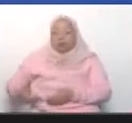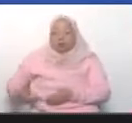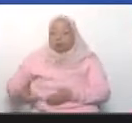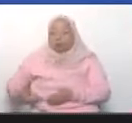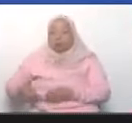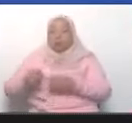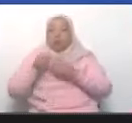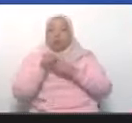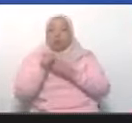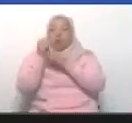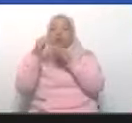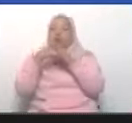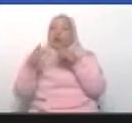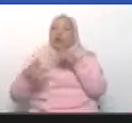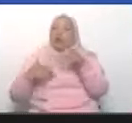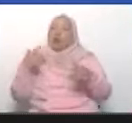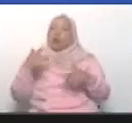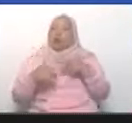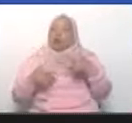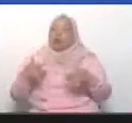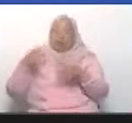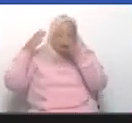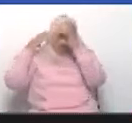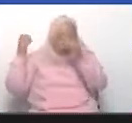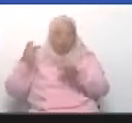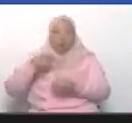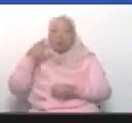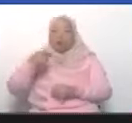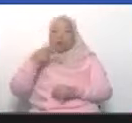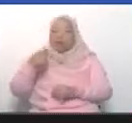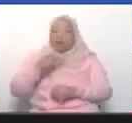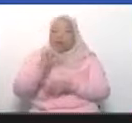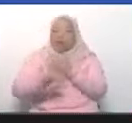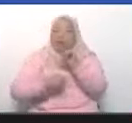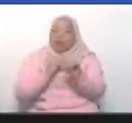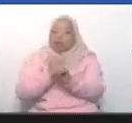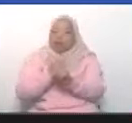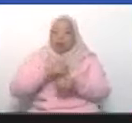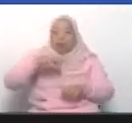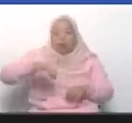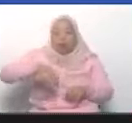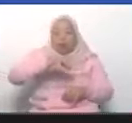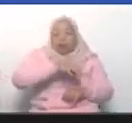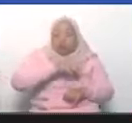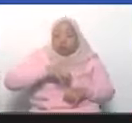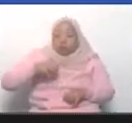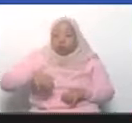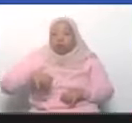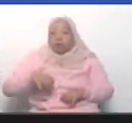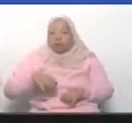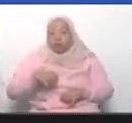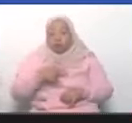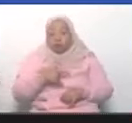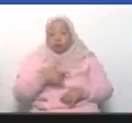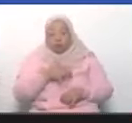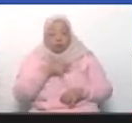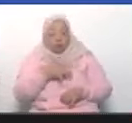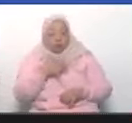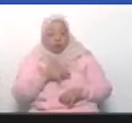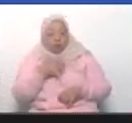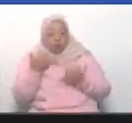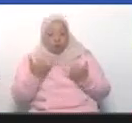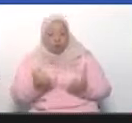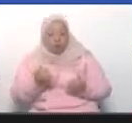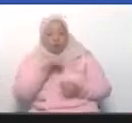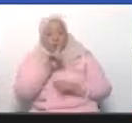he encabezado todas las acciones diplomáticas, políticas, nacionales e internacionales. Y creímos que llegó el momento